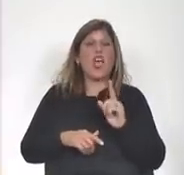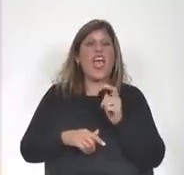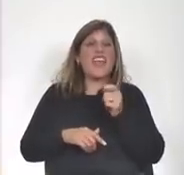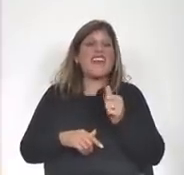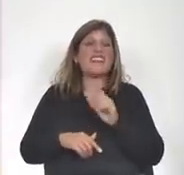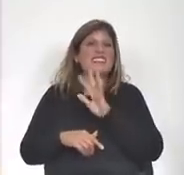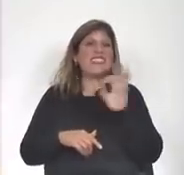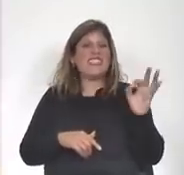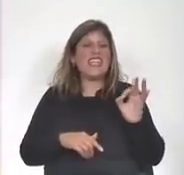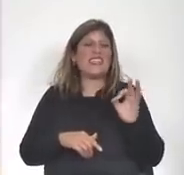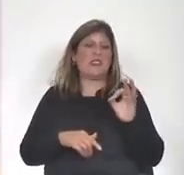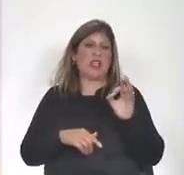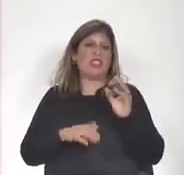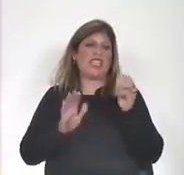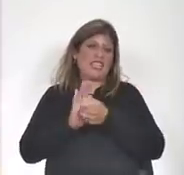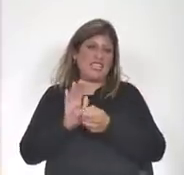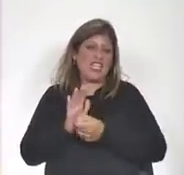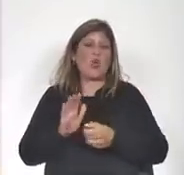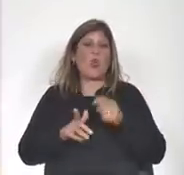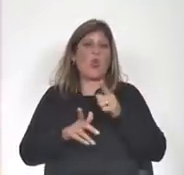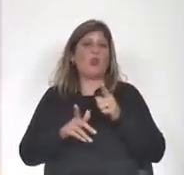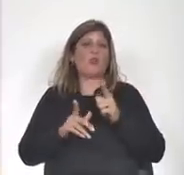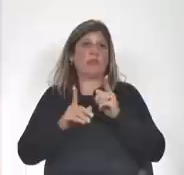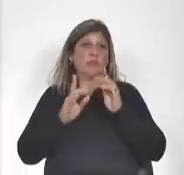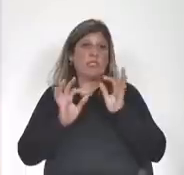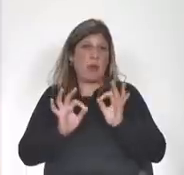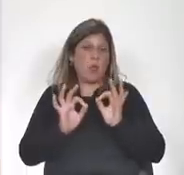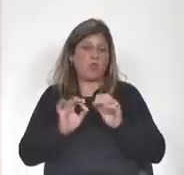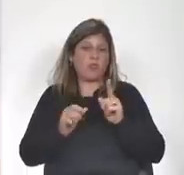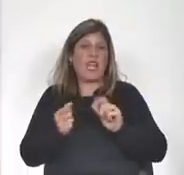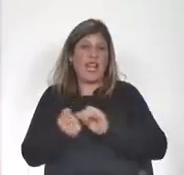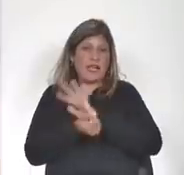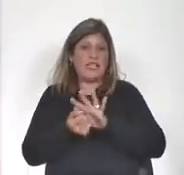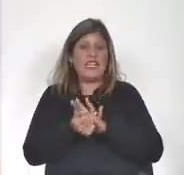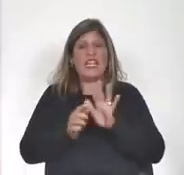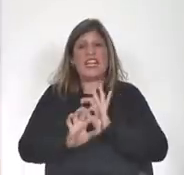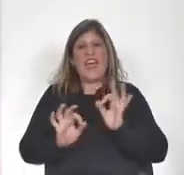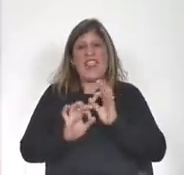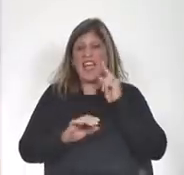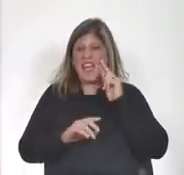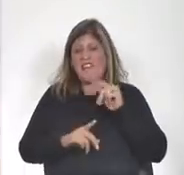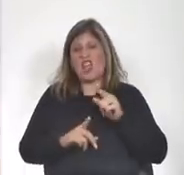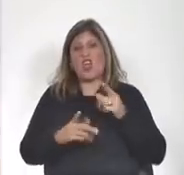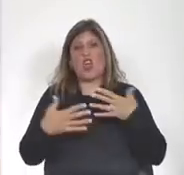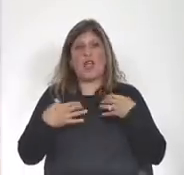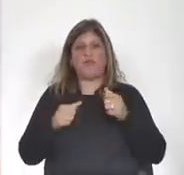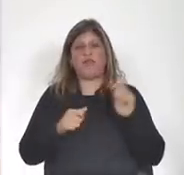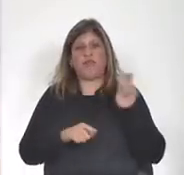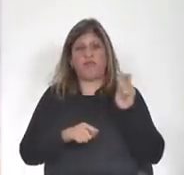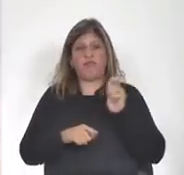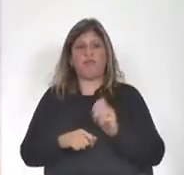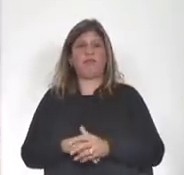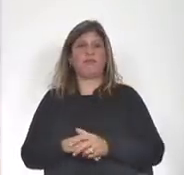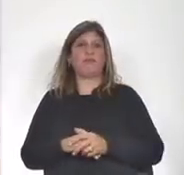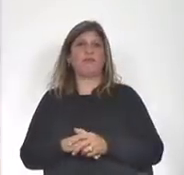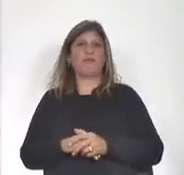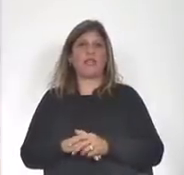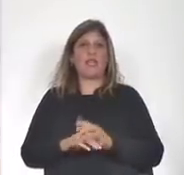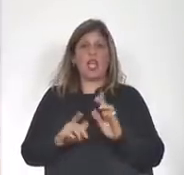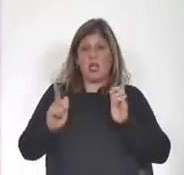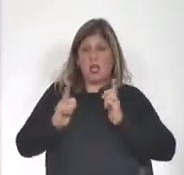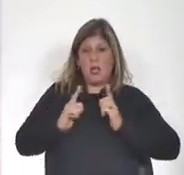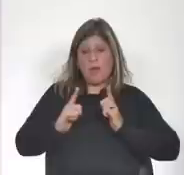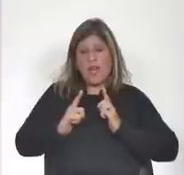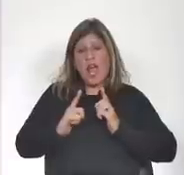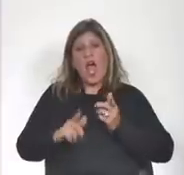en plena pandemia con temas que no tenían absolutamente nada que ver con la emergencia sanitaria el punto es que nosotros esperamos hicimos